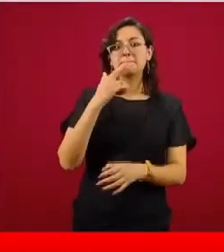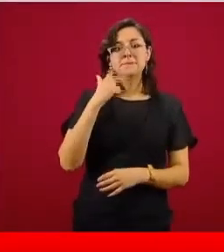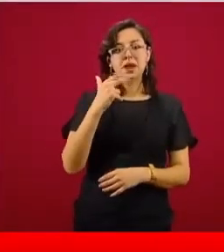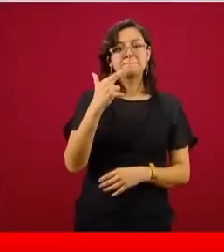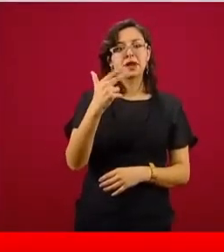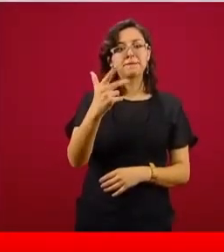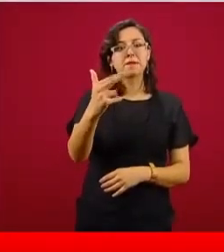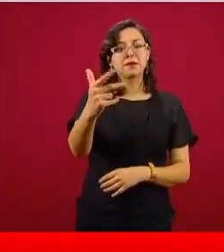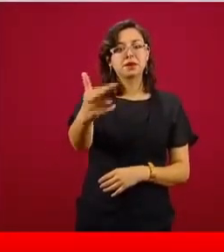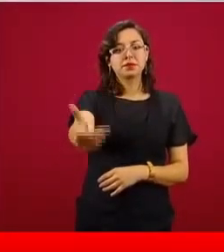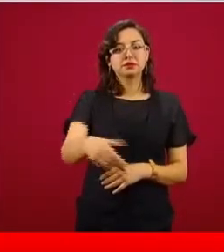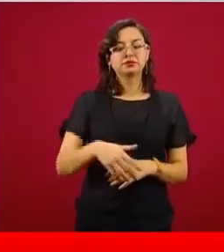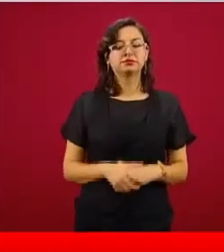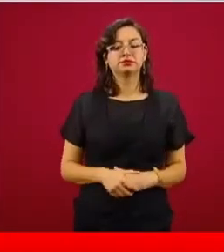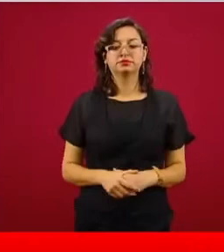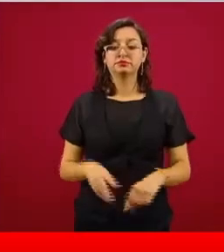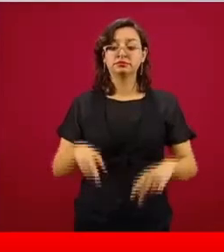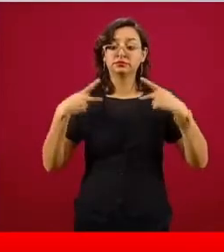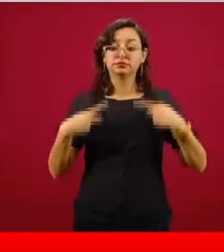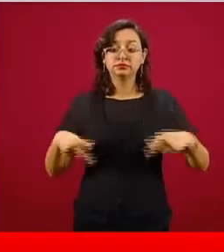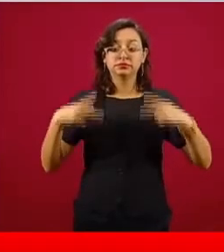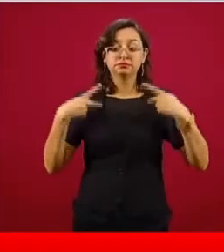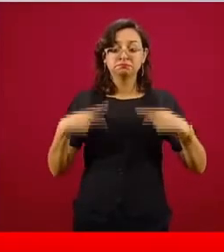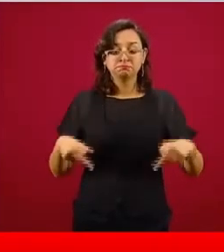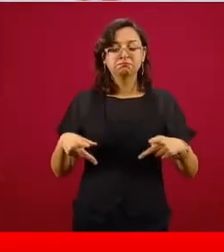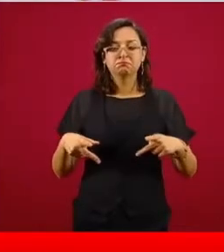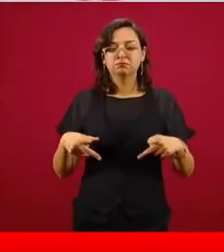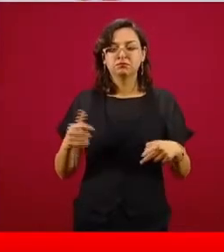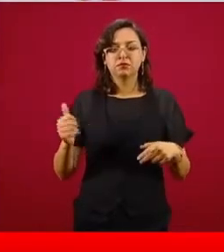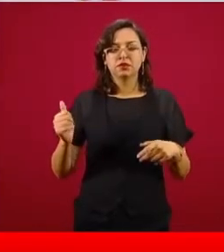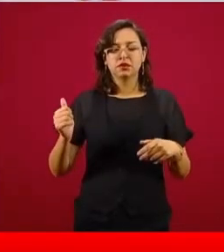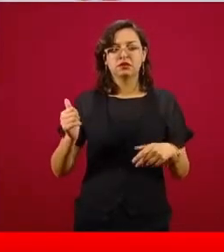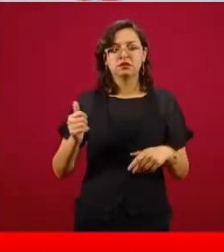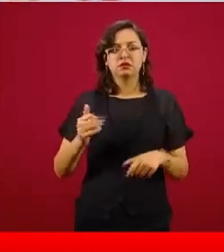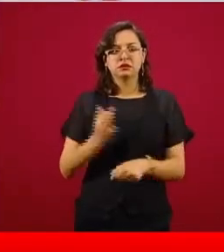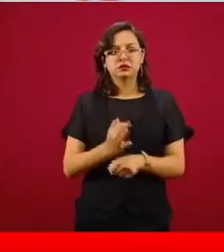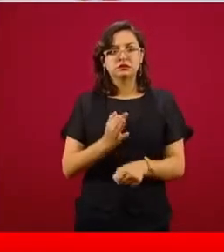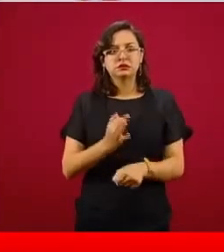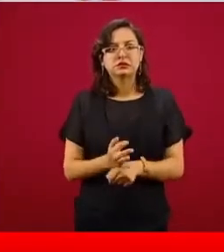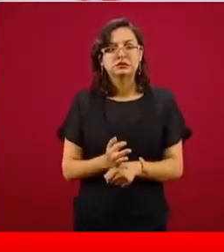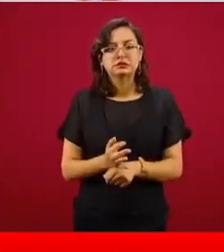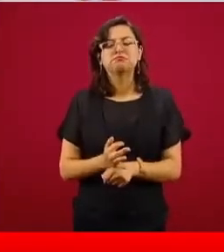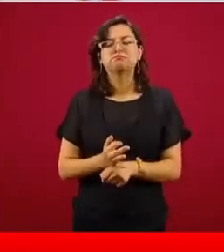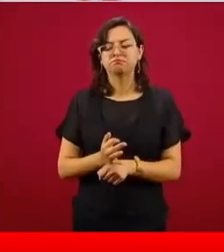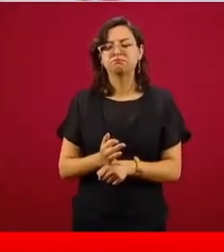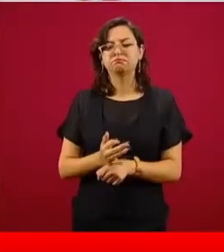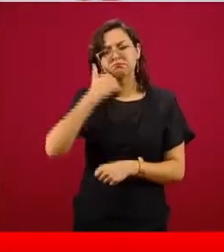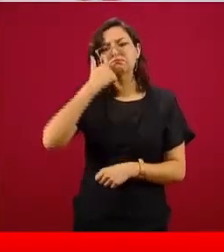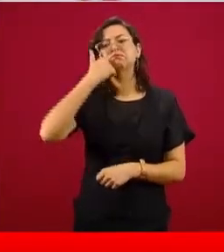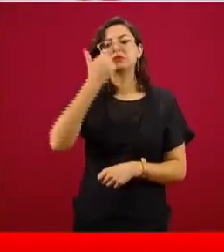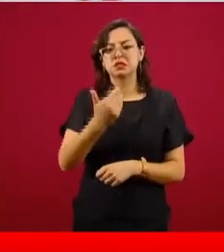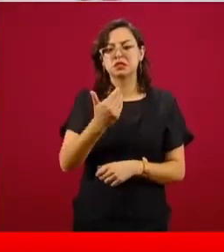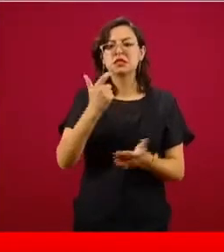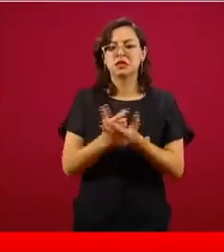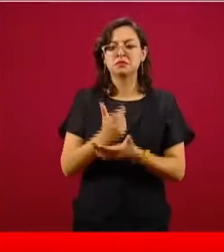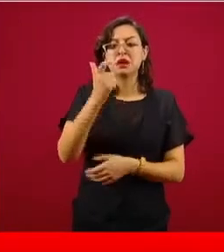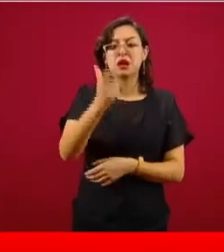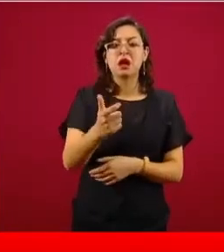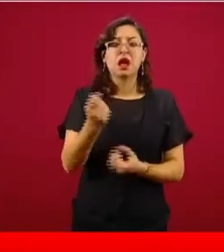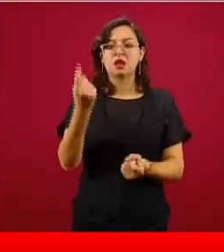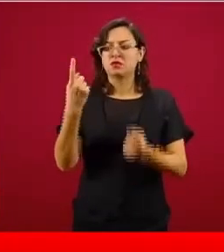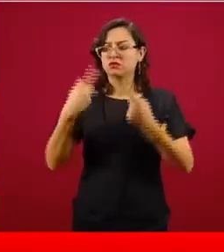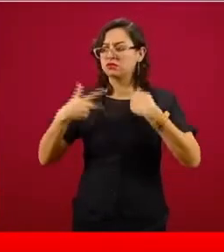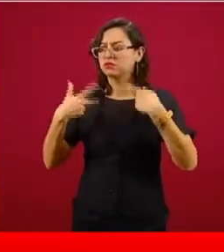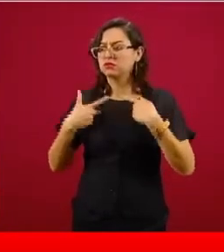Si mucha gente quiere regularizarse, hasta quienes fueron engañados con facturas